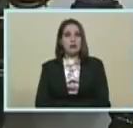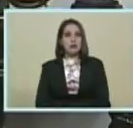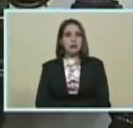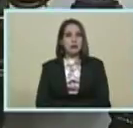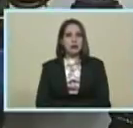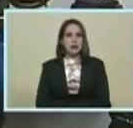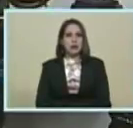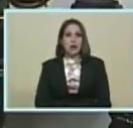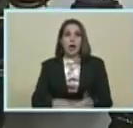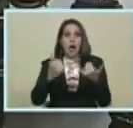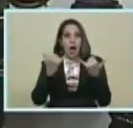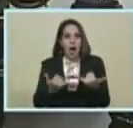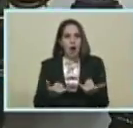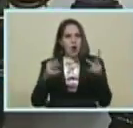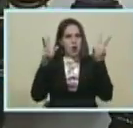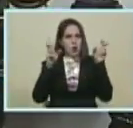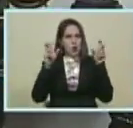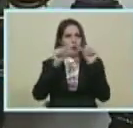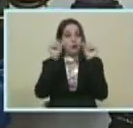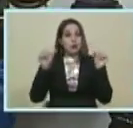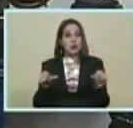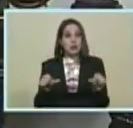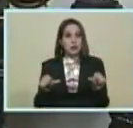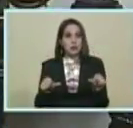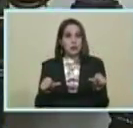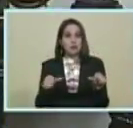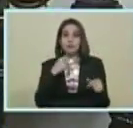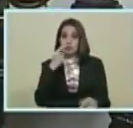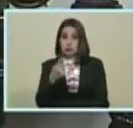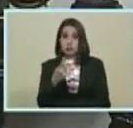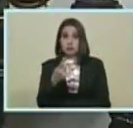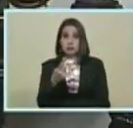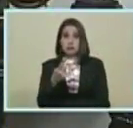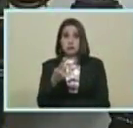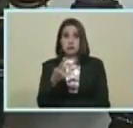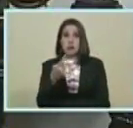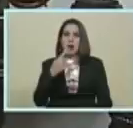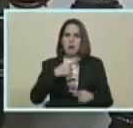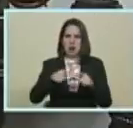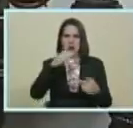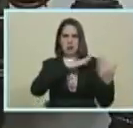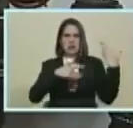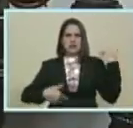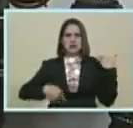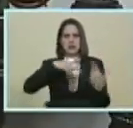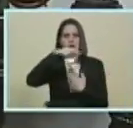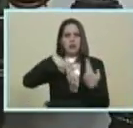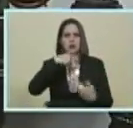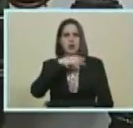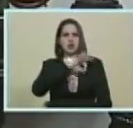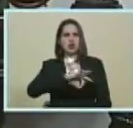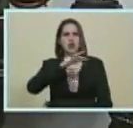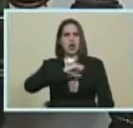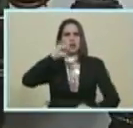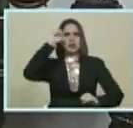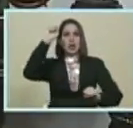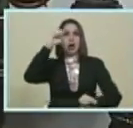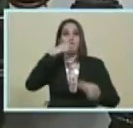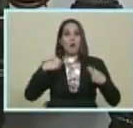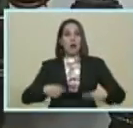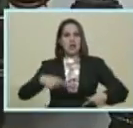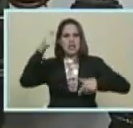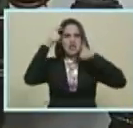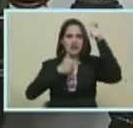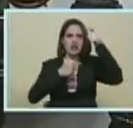Vamos a un nuevo sistema Dije yo ¿Verdad? Pero nunca Este presidente Revolucionario Socialista Humanista